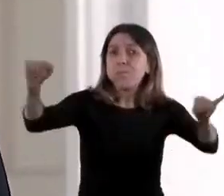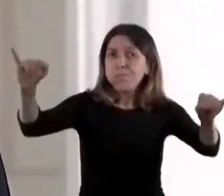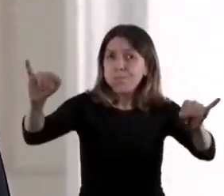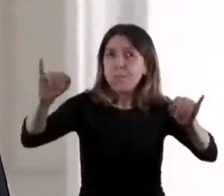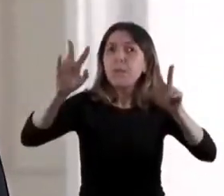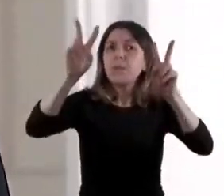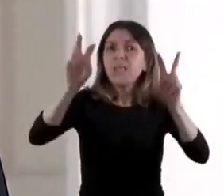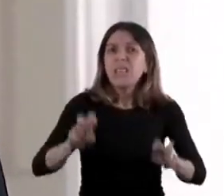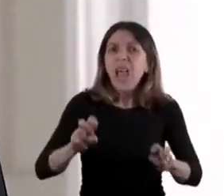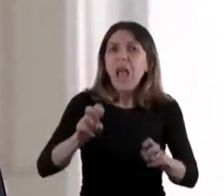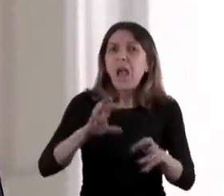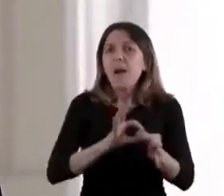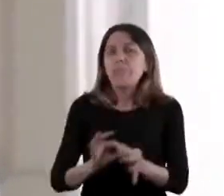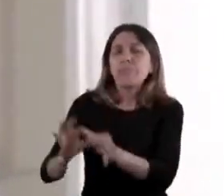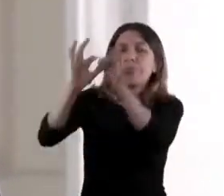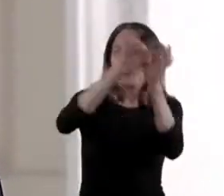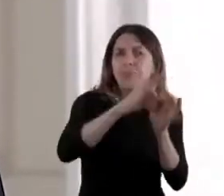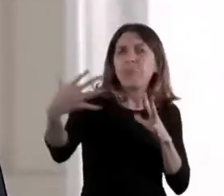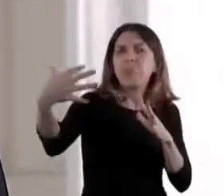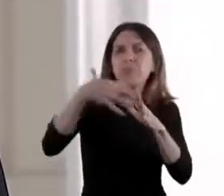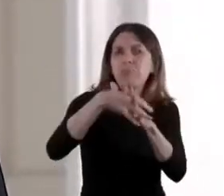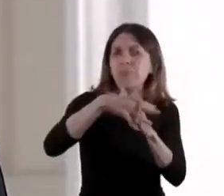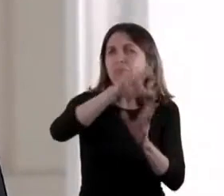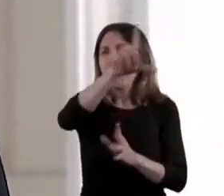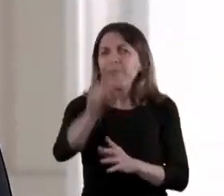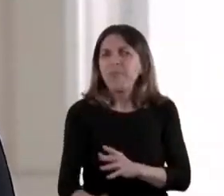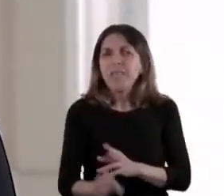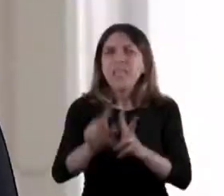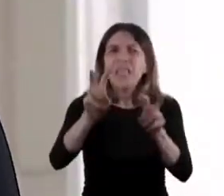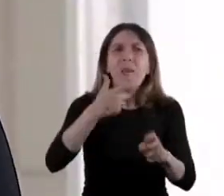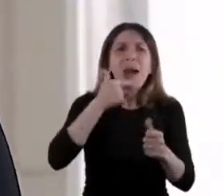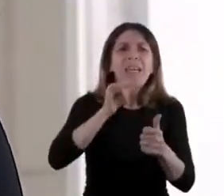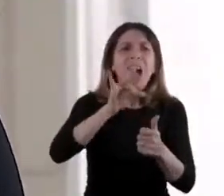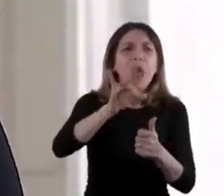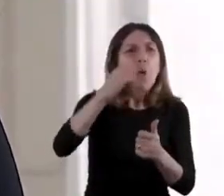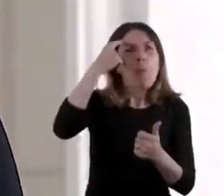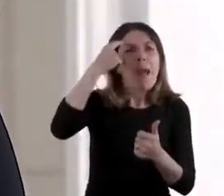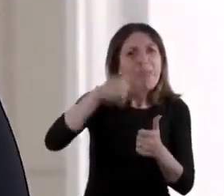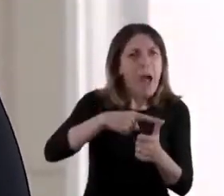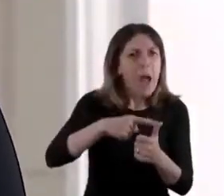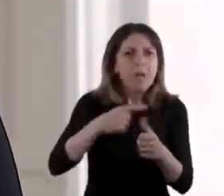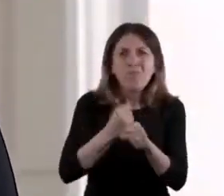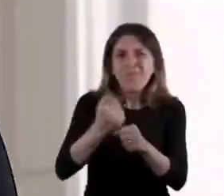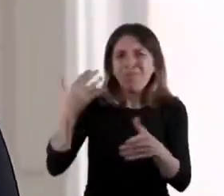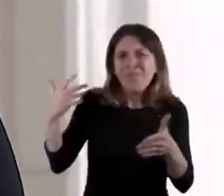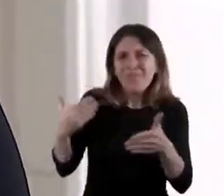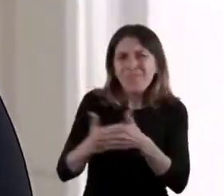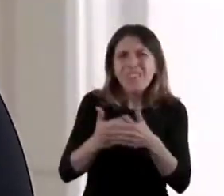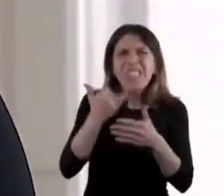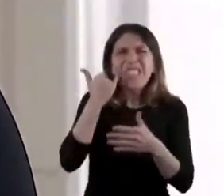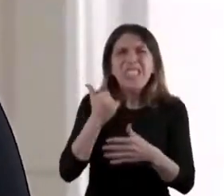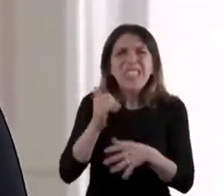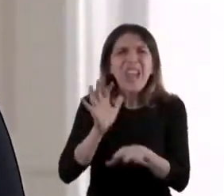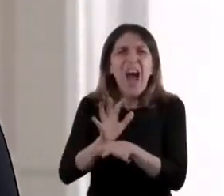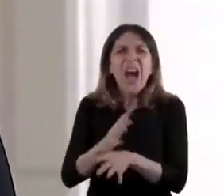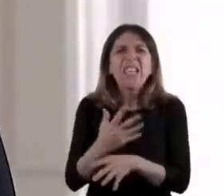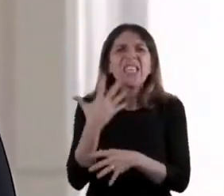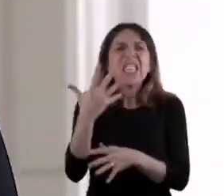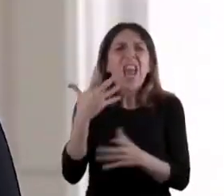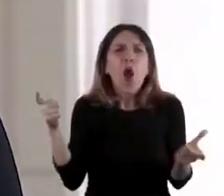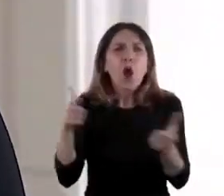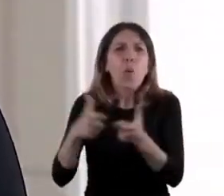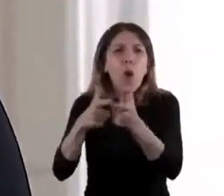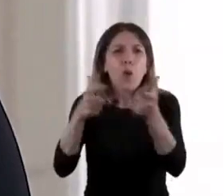abordaje federal, integral, de salud mental, trabajando muchísimo después de hacer cinco consejos regionales con la